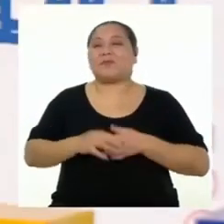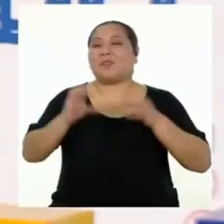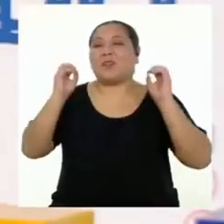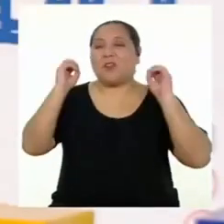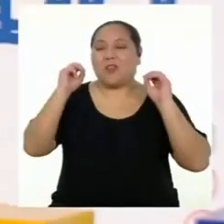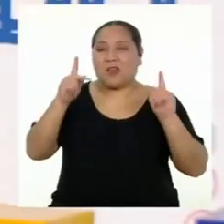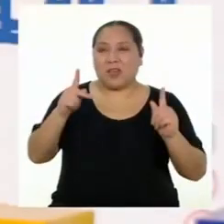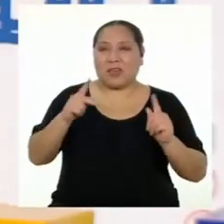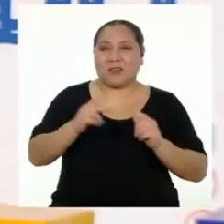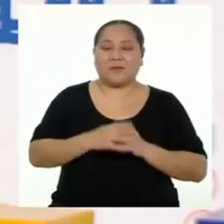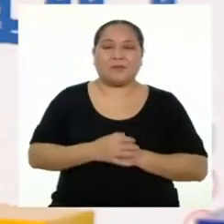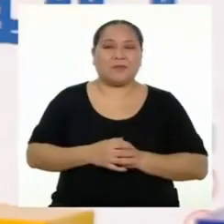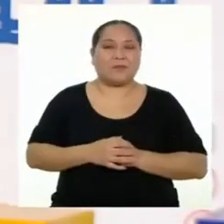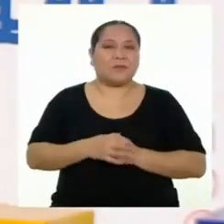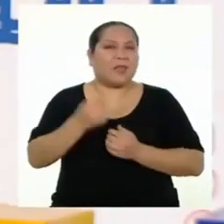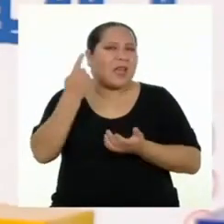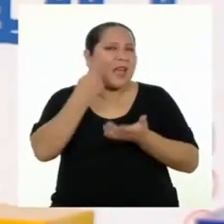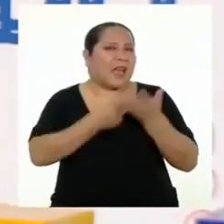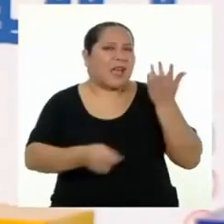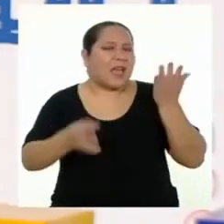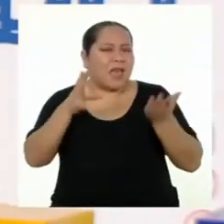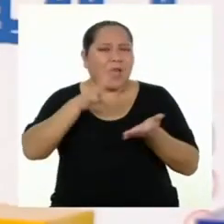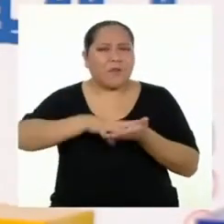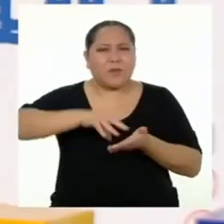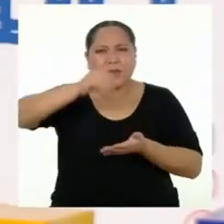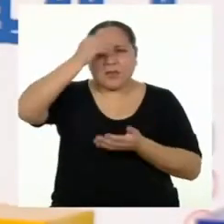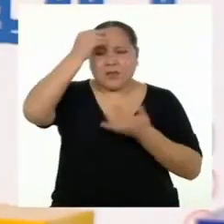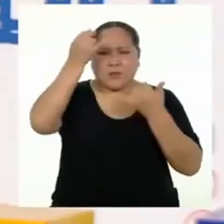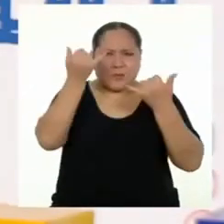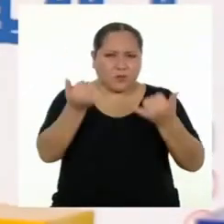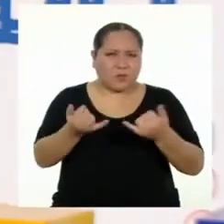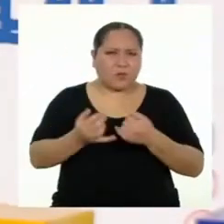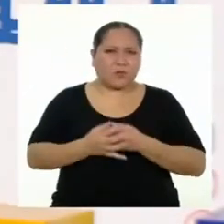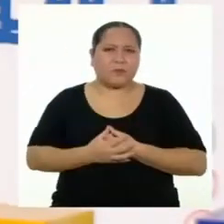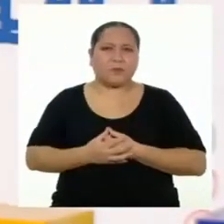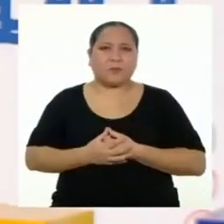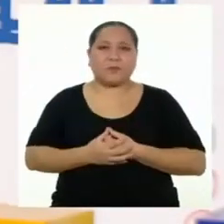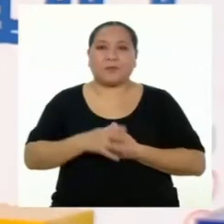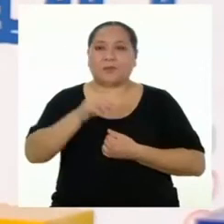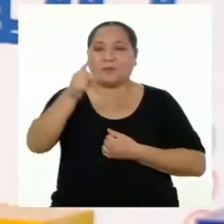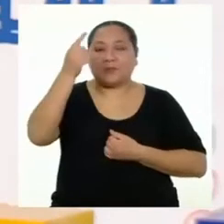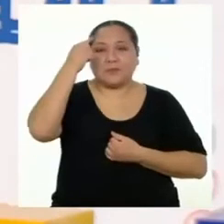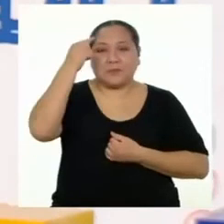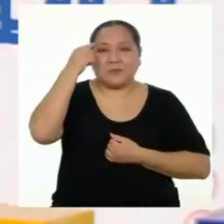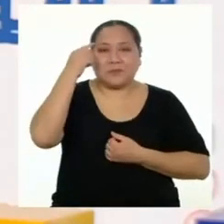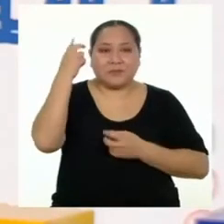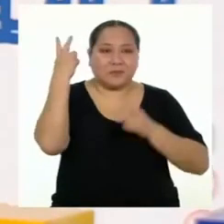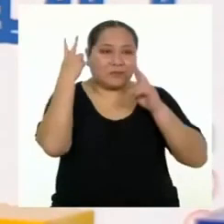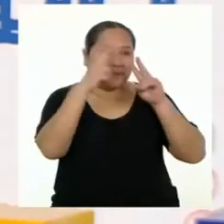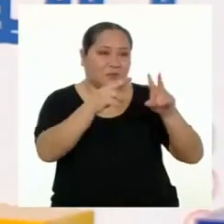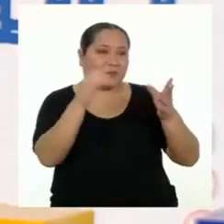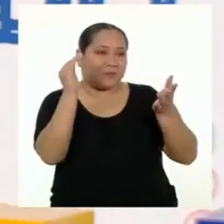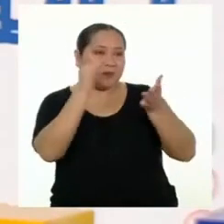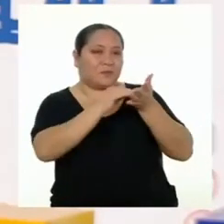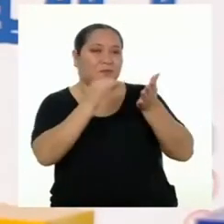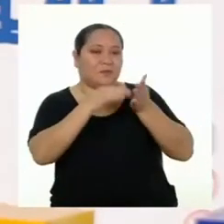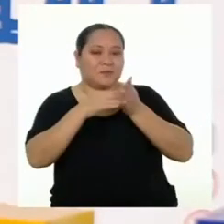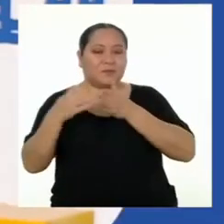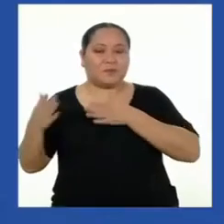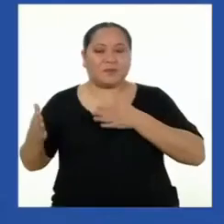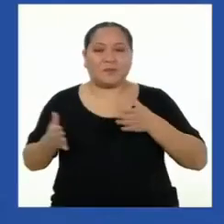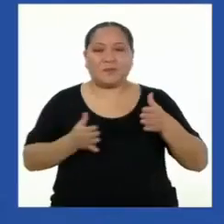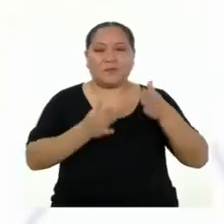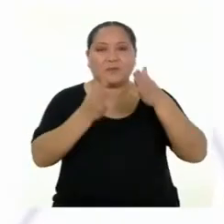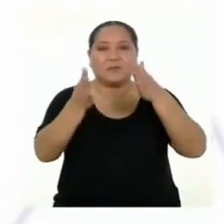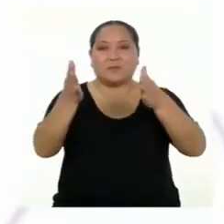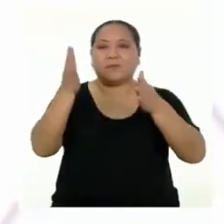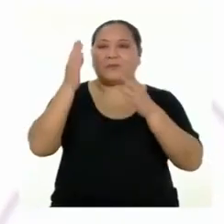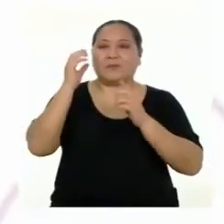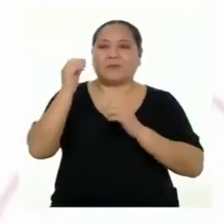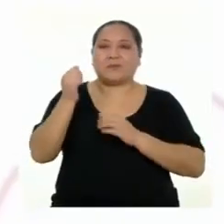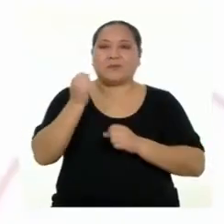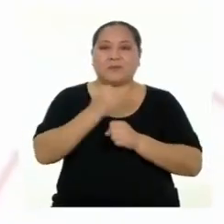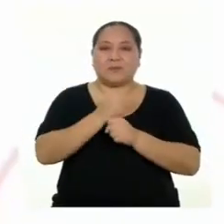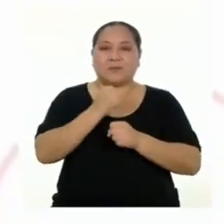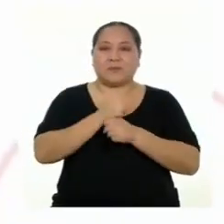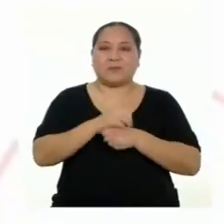Bien, ¿qué hemos aprendido el día de hoy? ¿Qué les parece si vemos nuevamente nuestra ruta de trabajo?